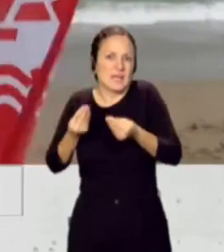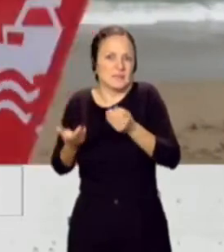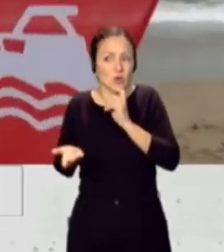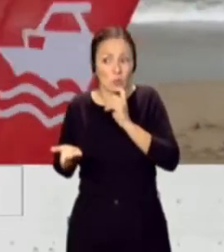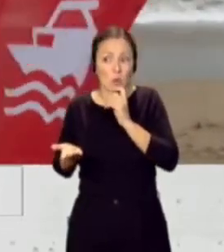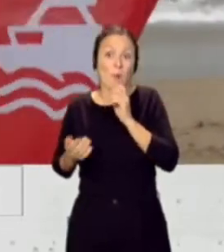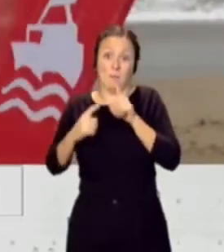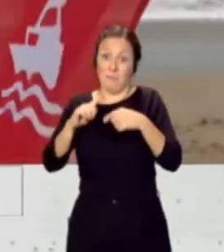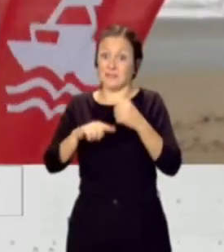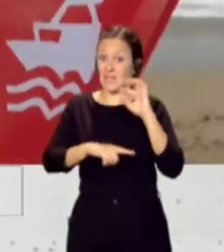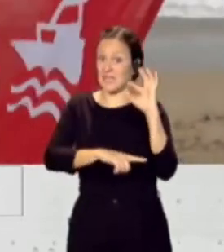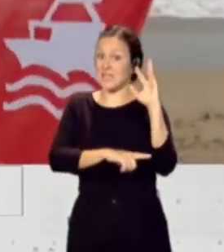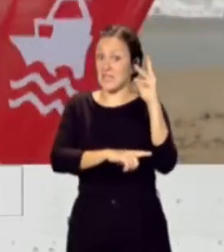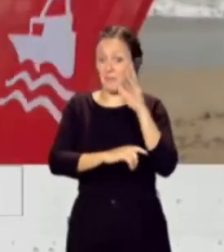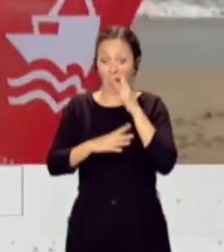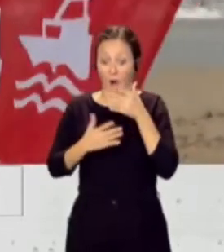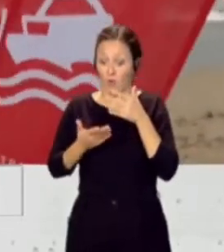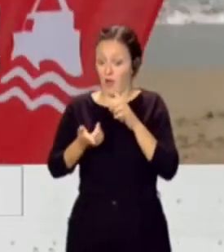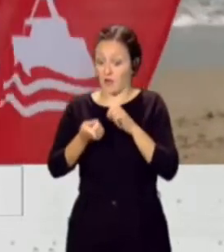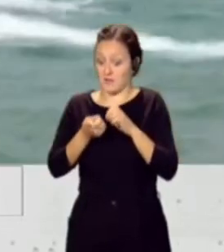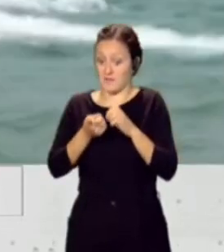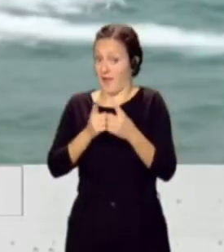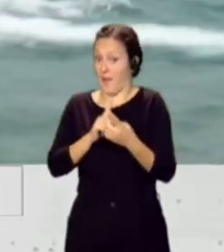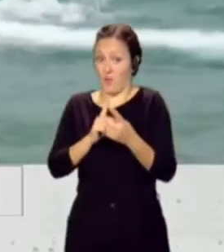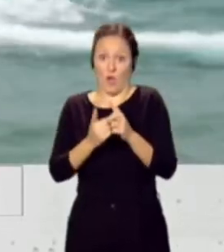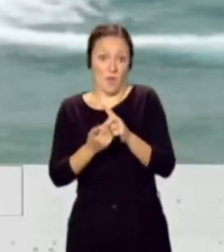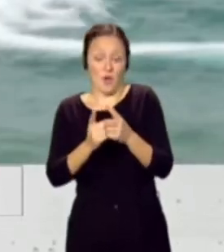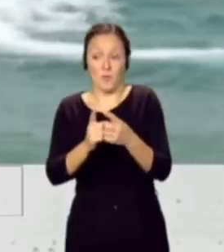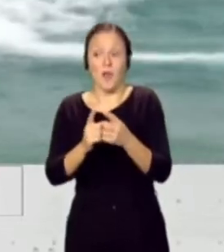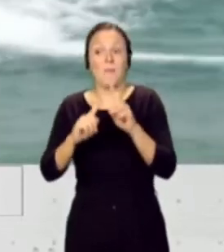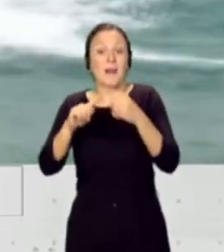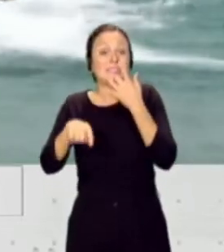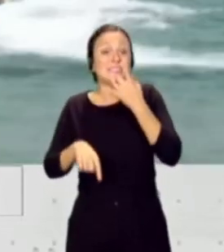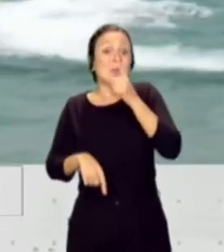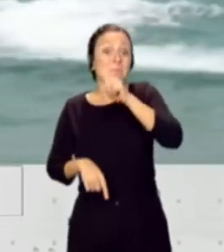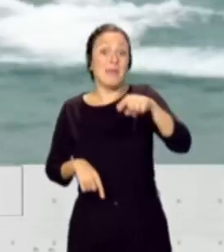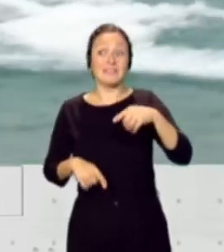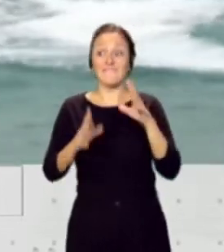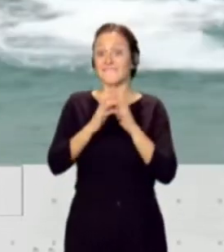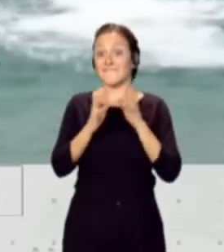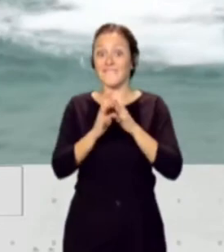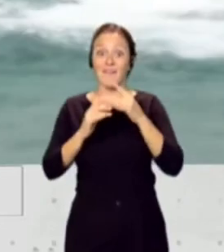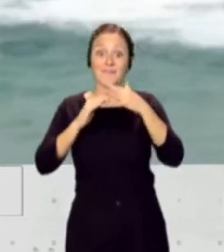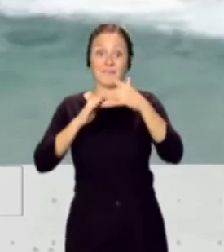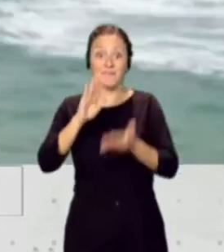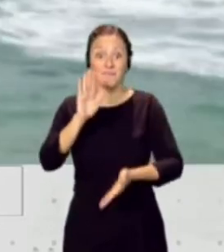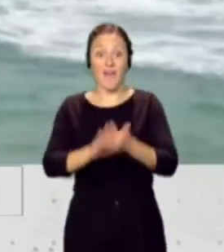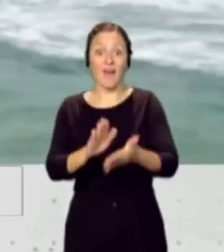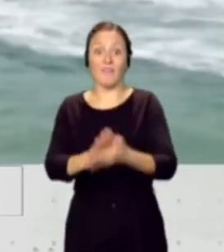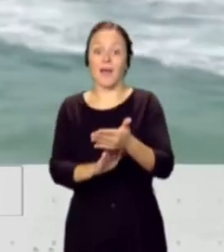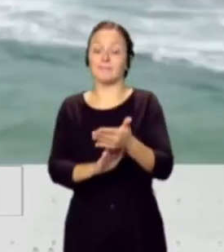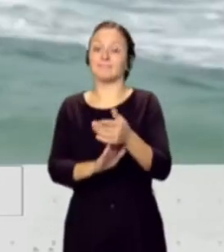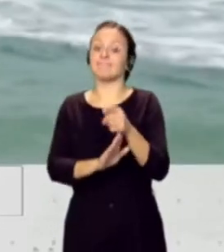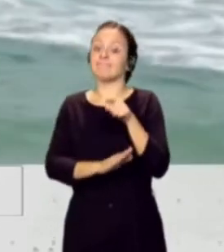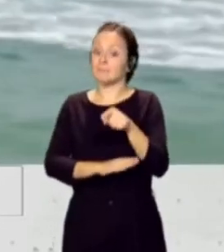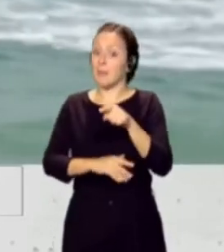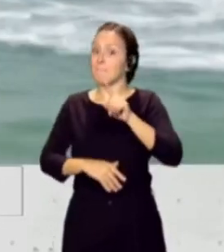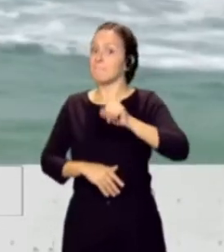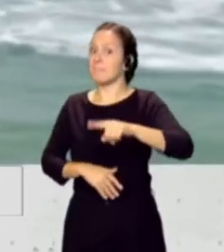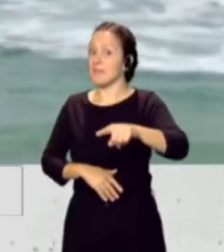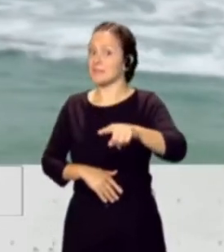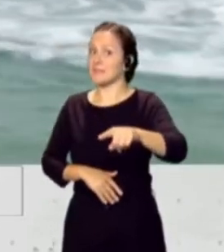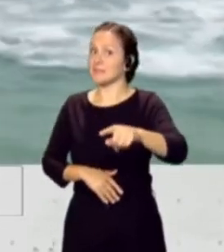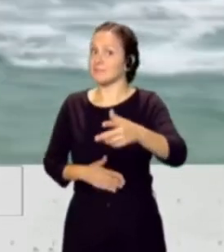está cambiando y que cada vez los meses en los que apetece ir a darse un baño a nuestras costas pues son más, ¿no? Al final es